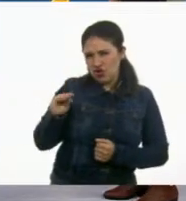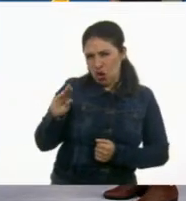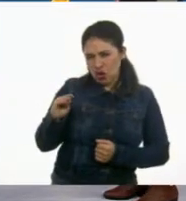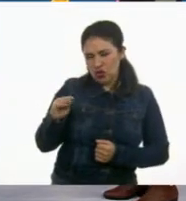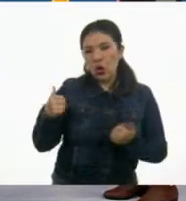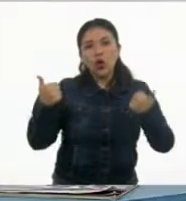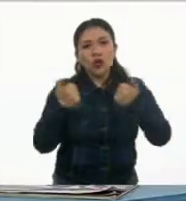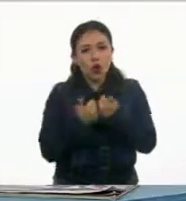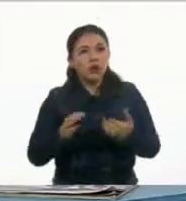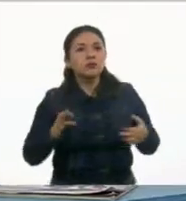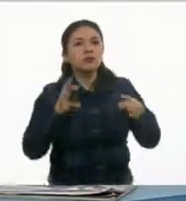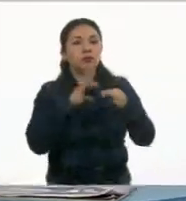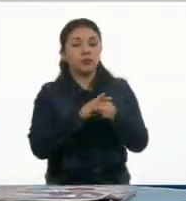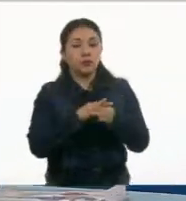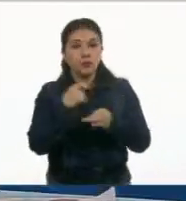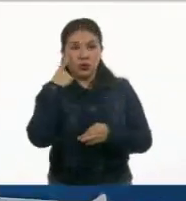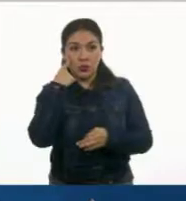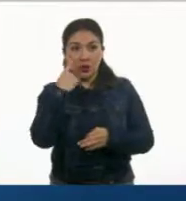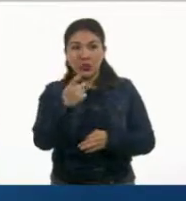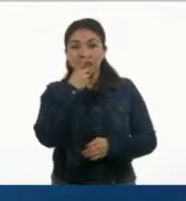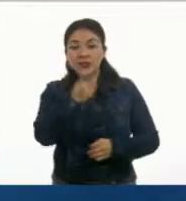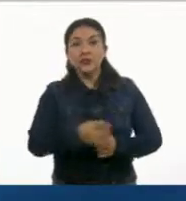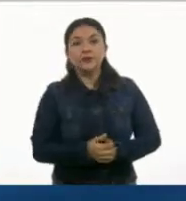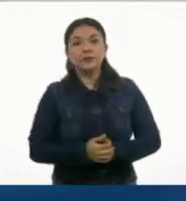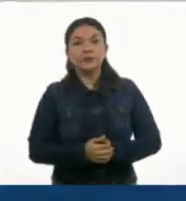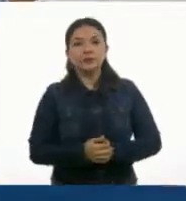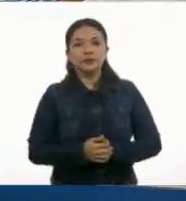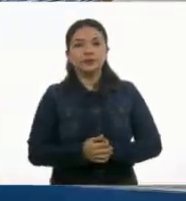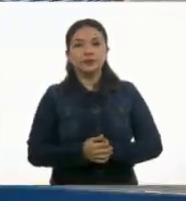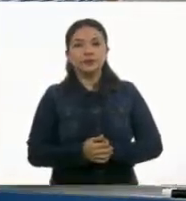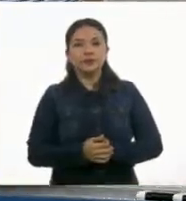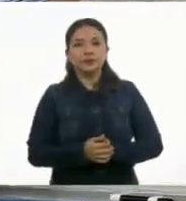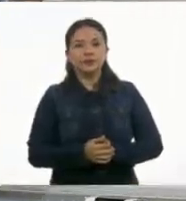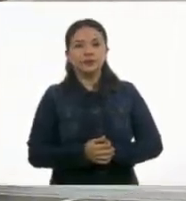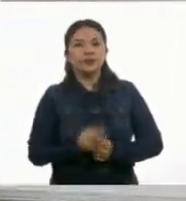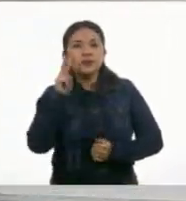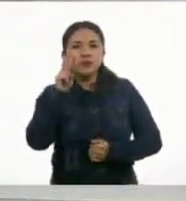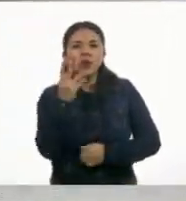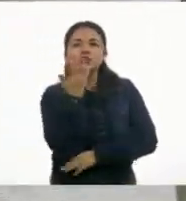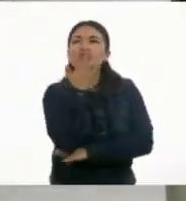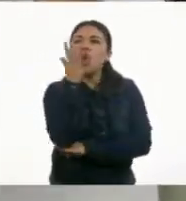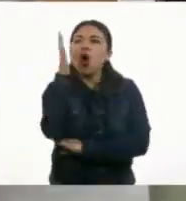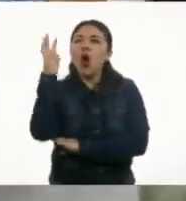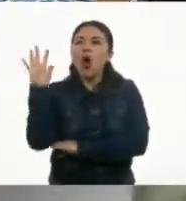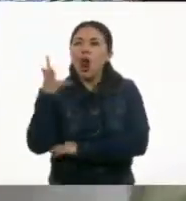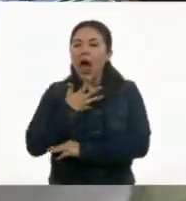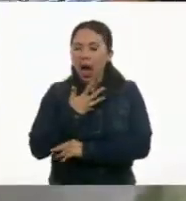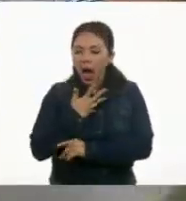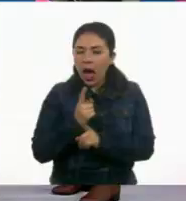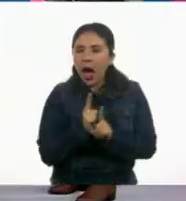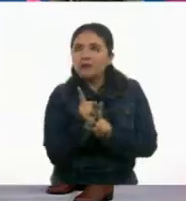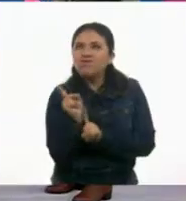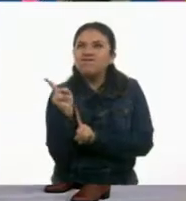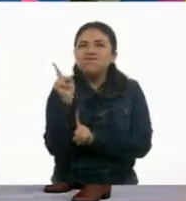la unimos con esta que tengo en la mano? Esta que dice... Hacia el sol una pequeña y encantadora ramita. A ver, déjenme ver. Hacia sol